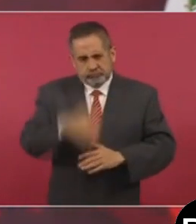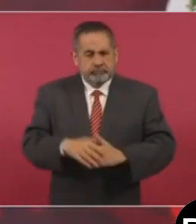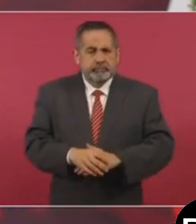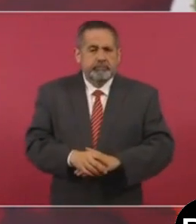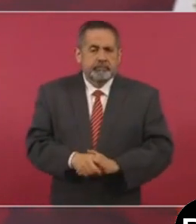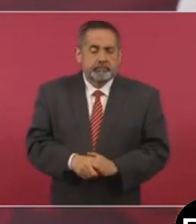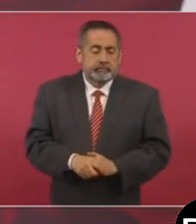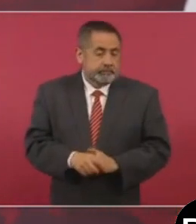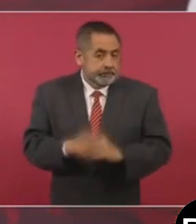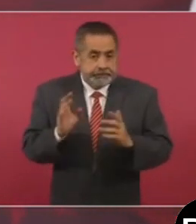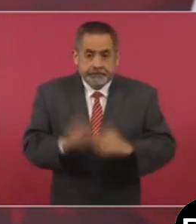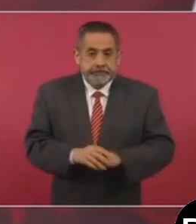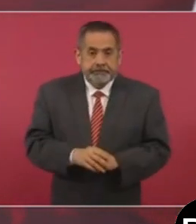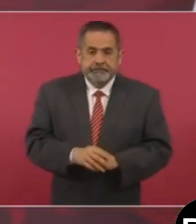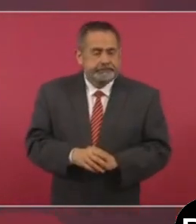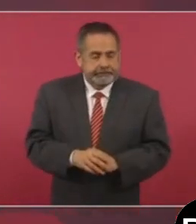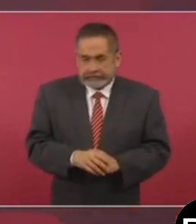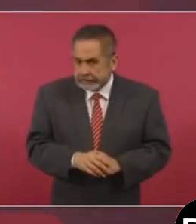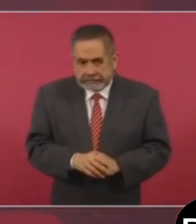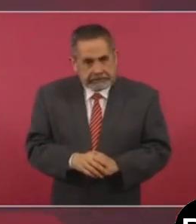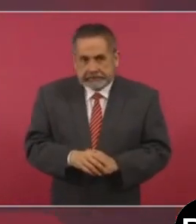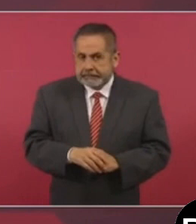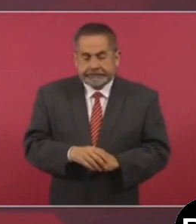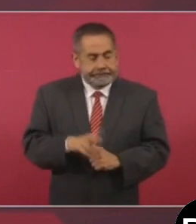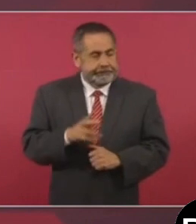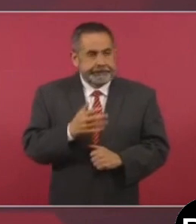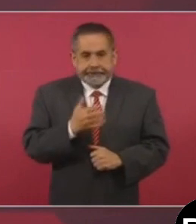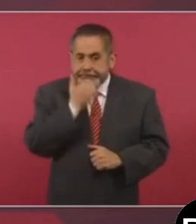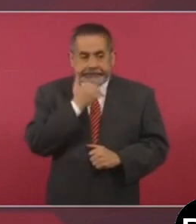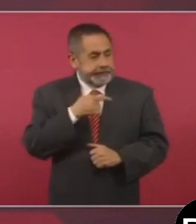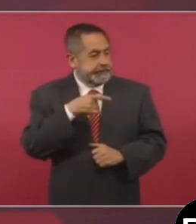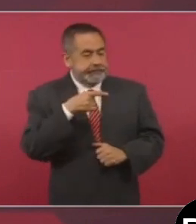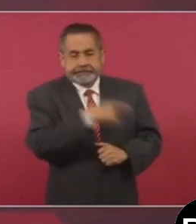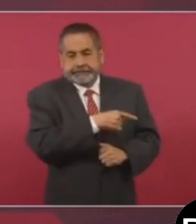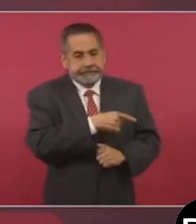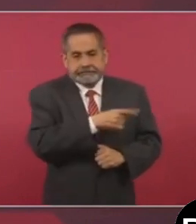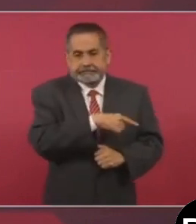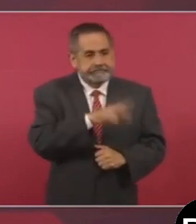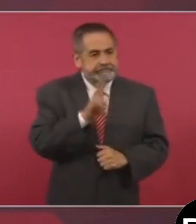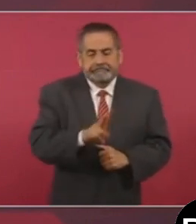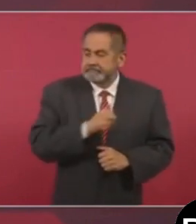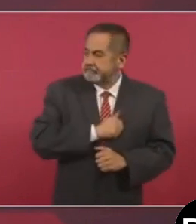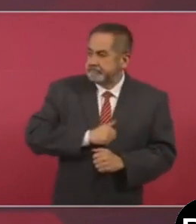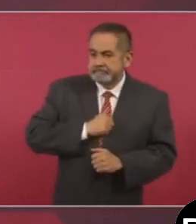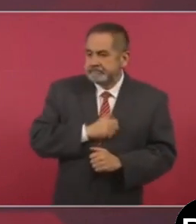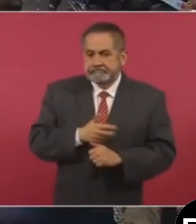Sin embargo, de veras es lamentable